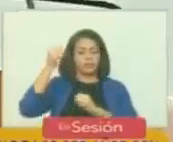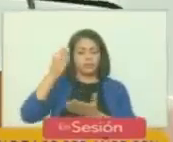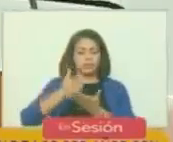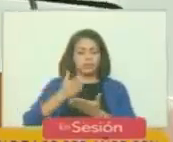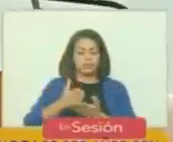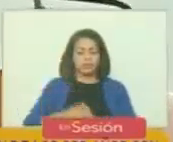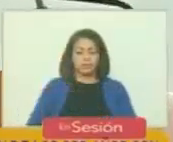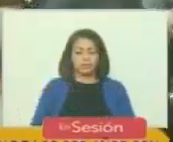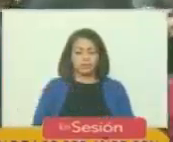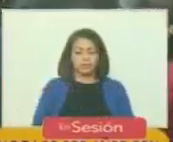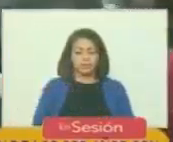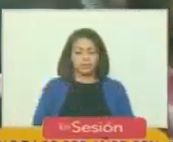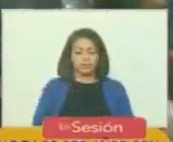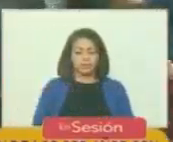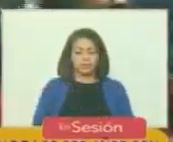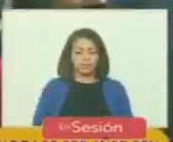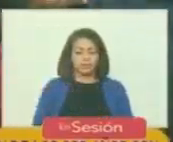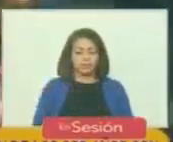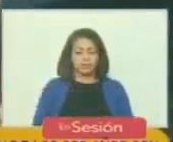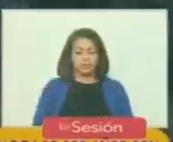un imperio y